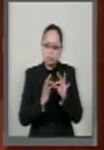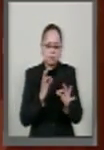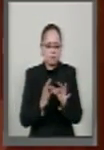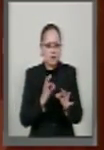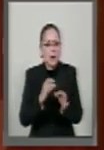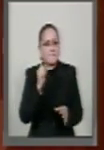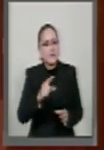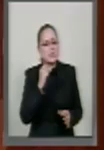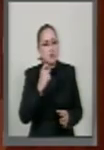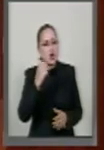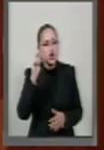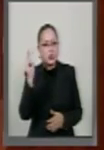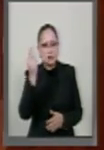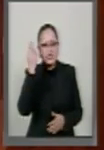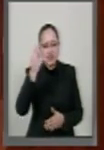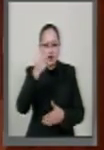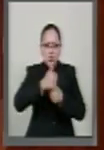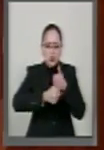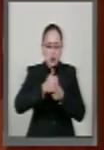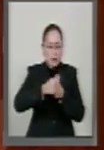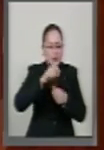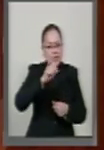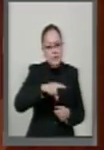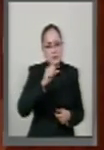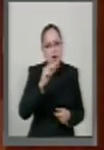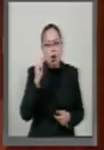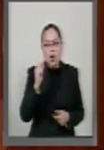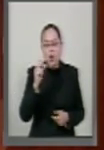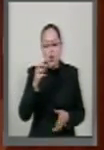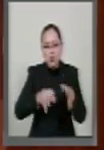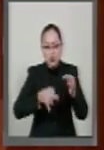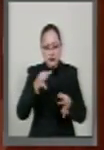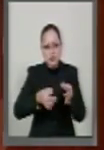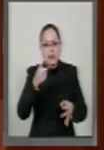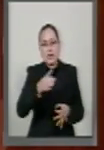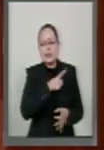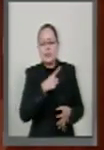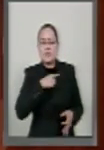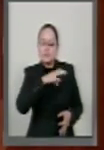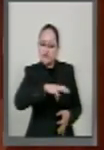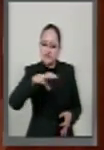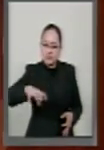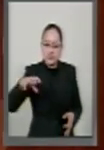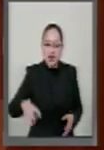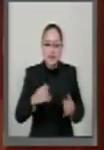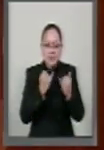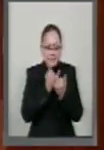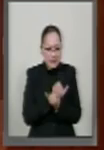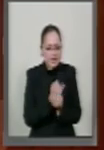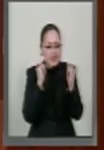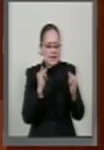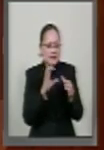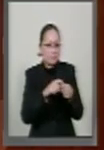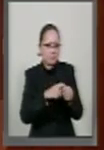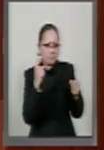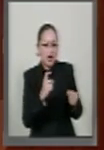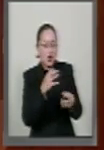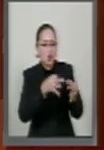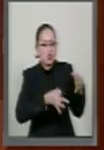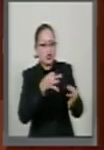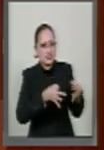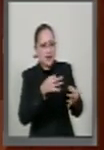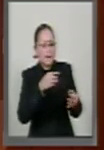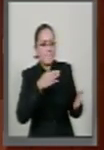judicial en los términos de ley. Queremos una auténtica división de poderes e independencia del Poder Judicial, una menor